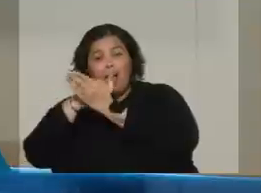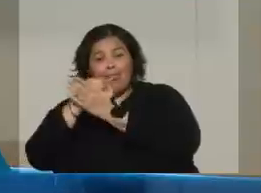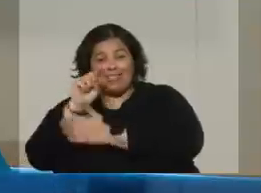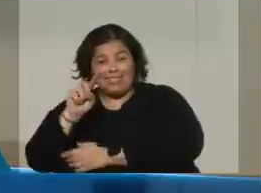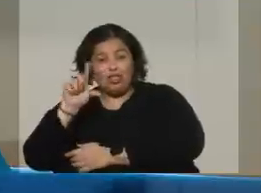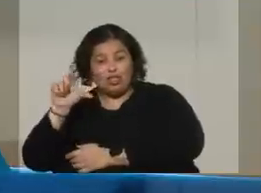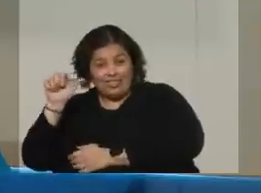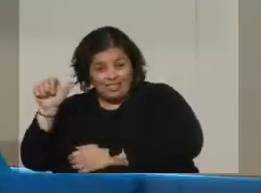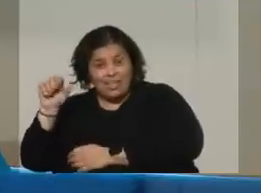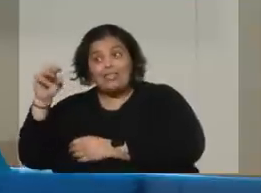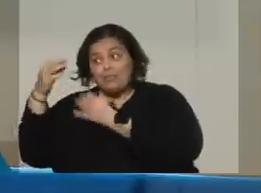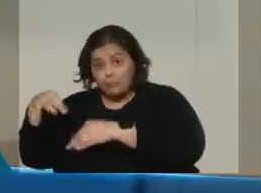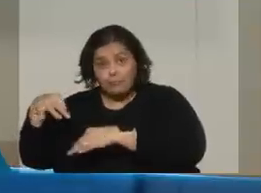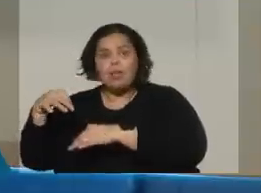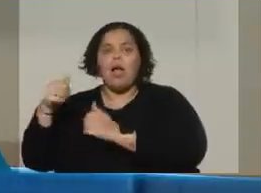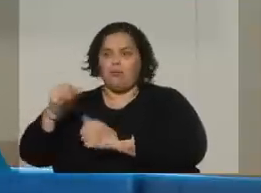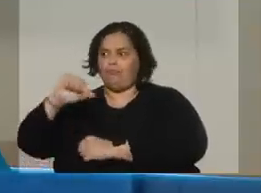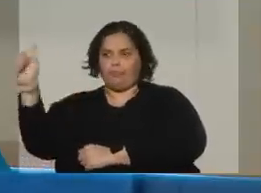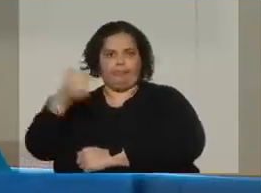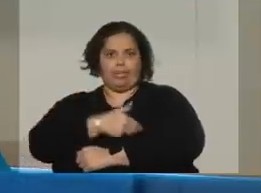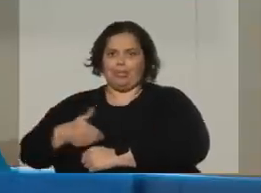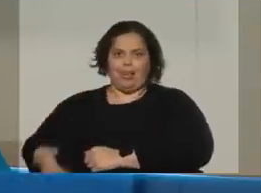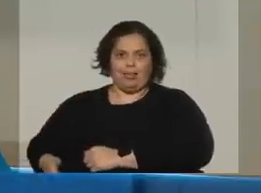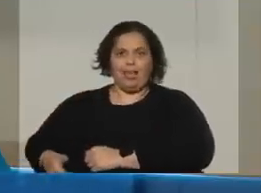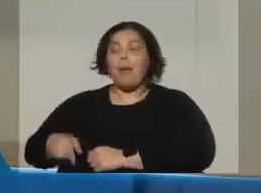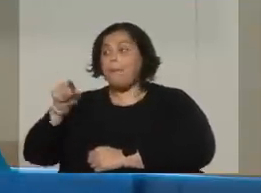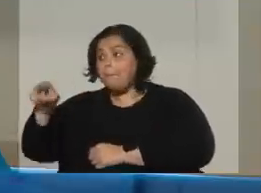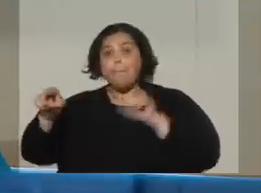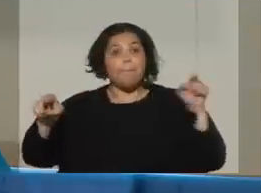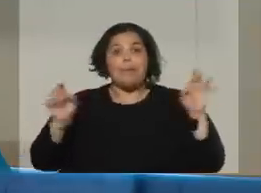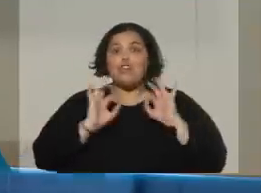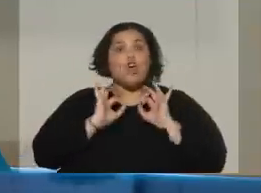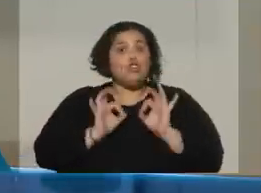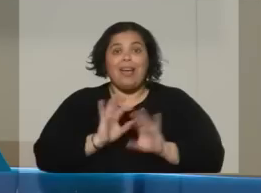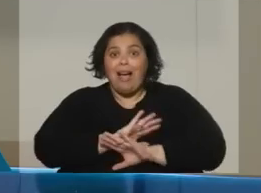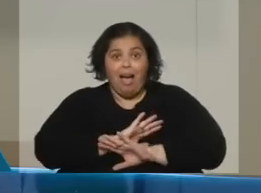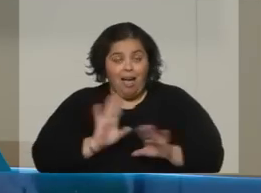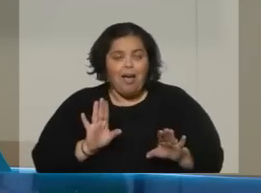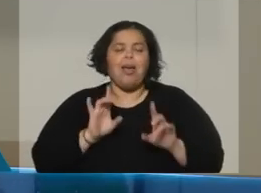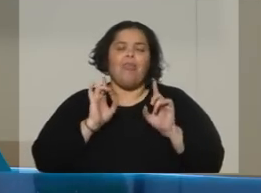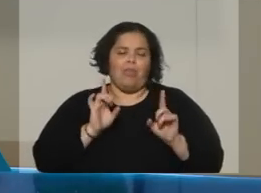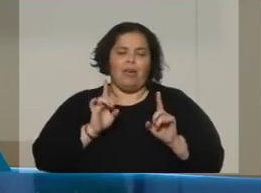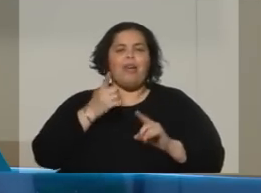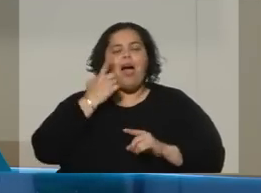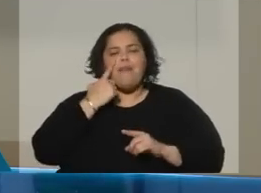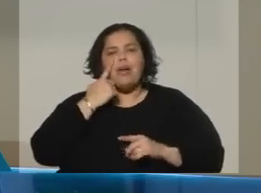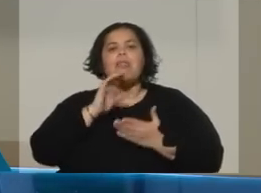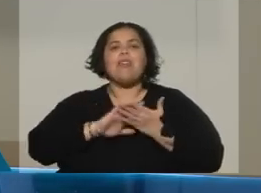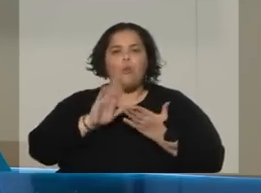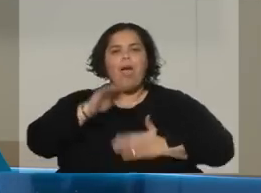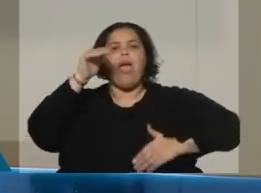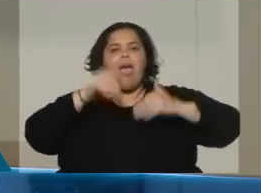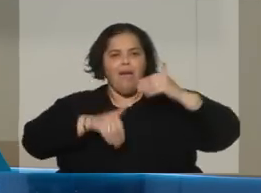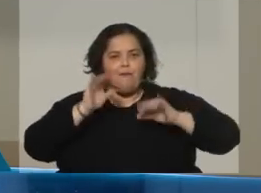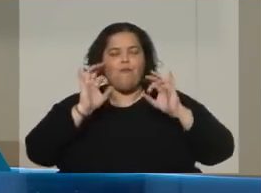instancia, algunos días después, en la cual se gana por mayoría simple. El que tenga mayoría simple va a ser